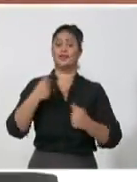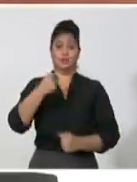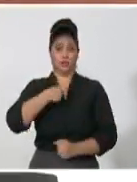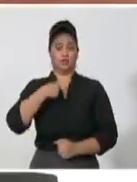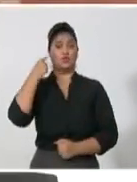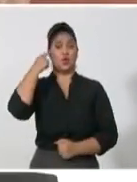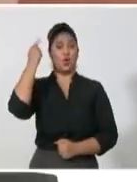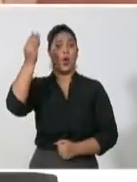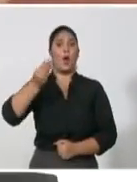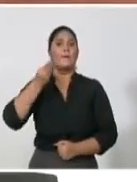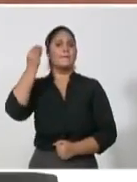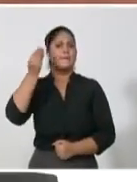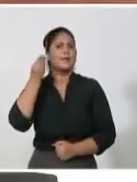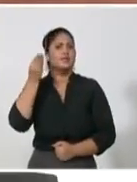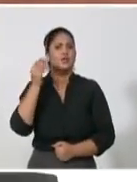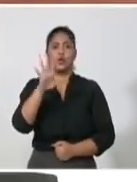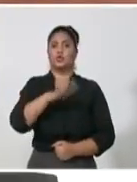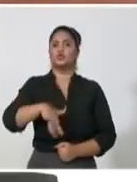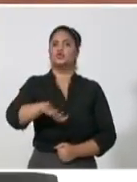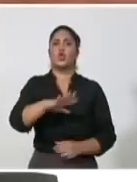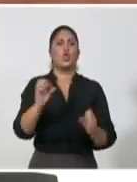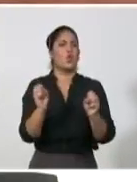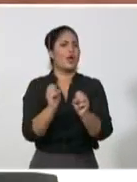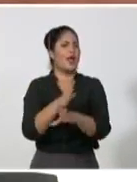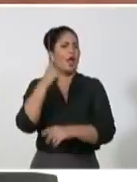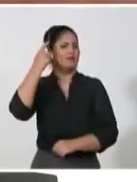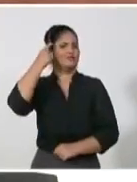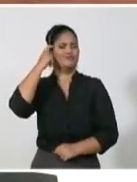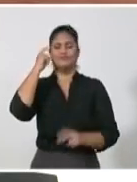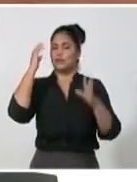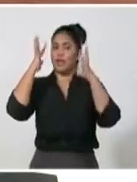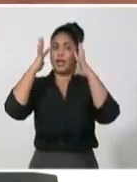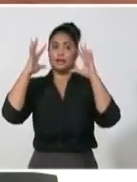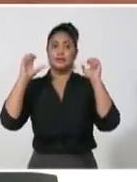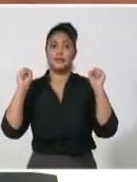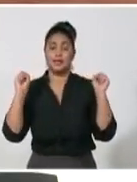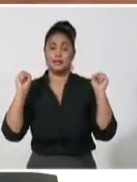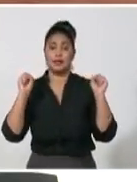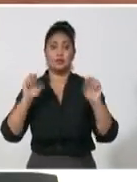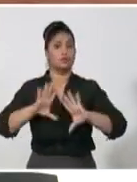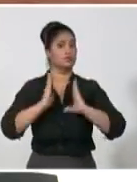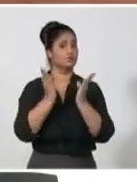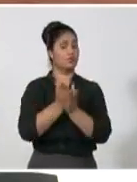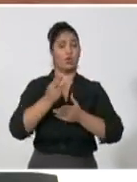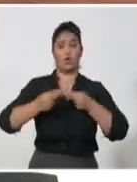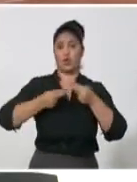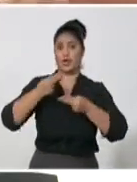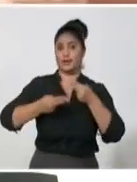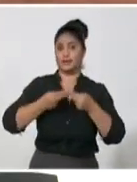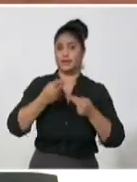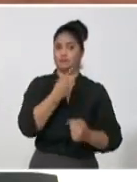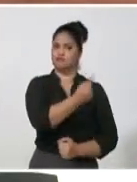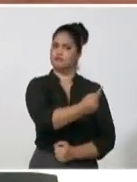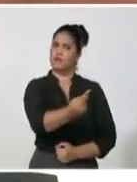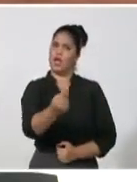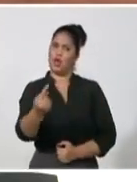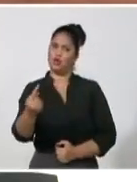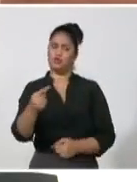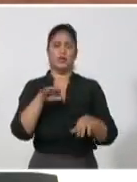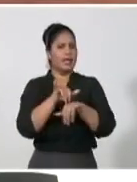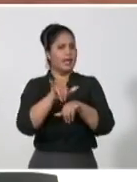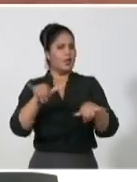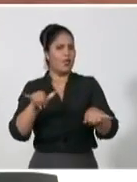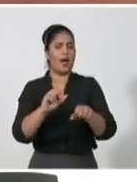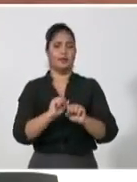solo una correcta definición de cada una de las atribuciones, de cada uno de ellos, en cada nivel, sino que se